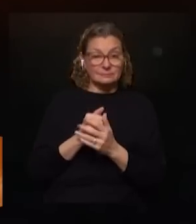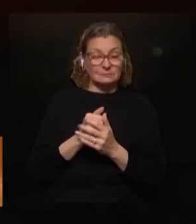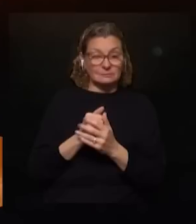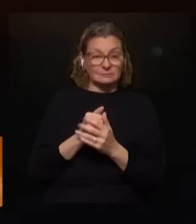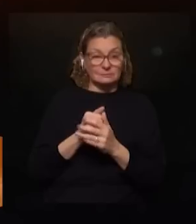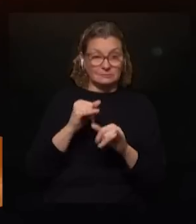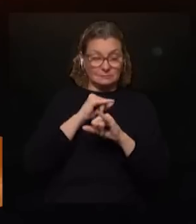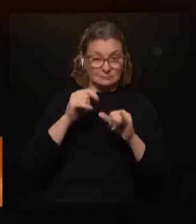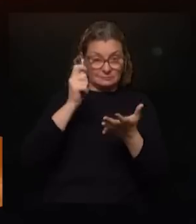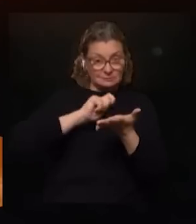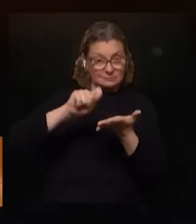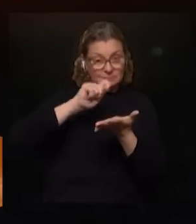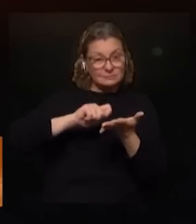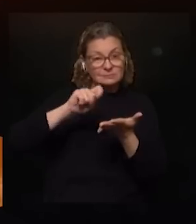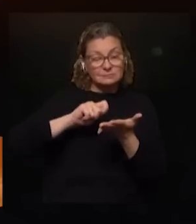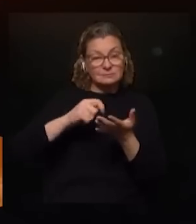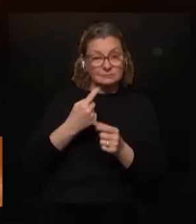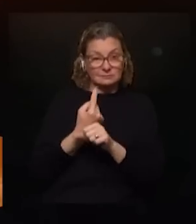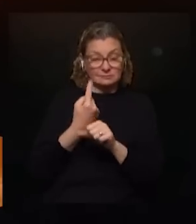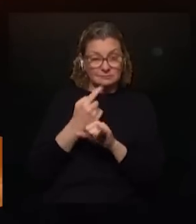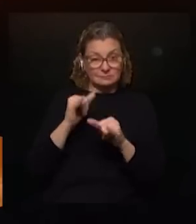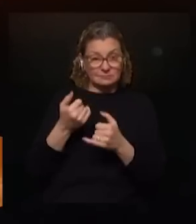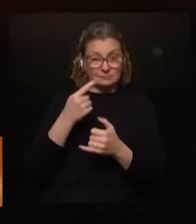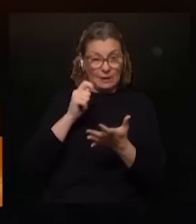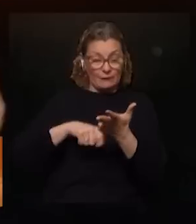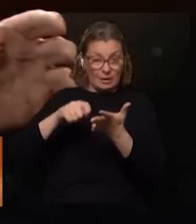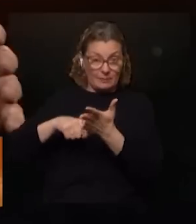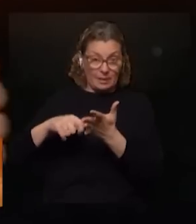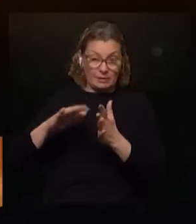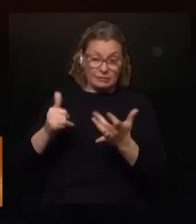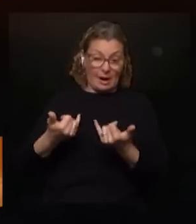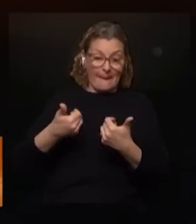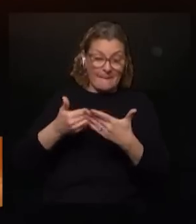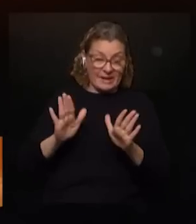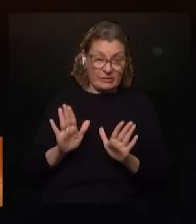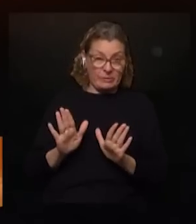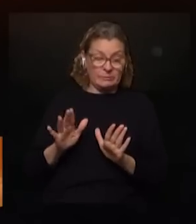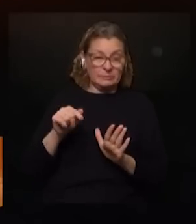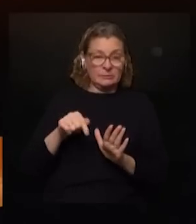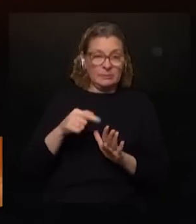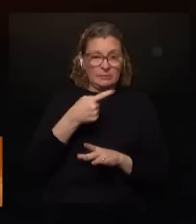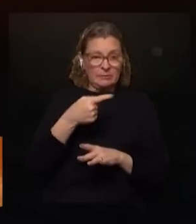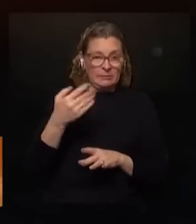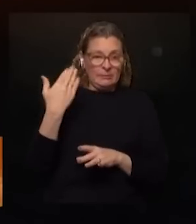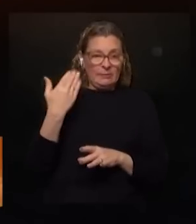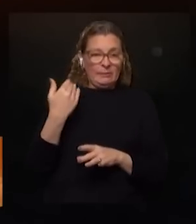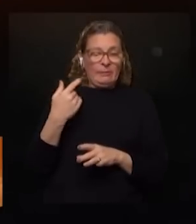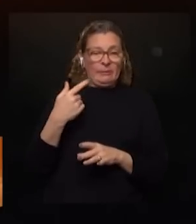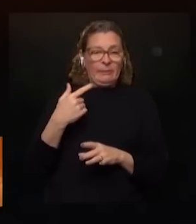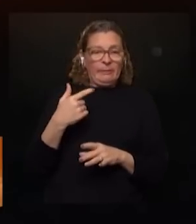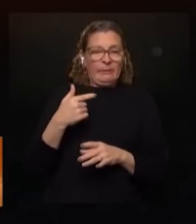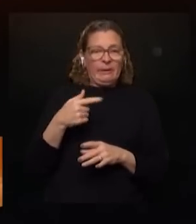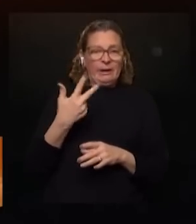termine la redacción el primer caso bueno ya la recolección de firmas está en marcha empezó hace una semana y los pilares son